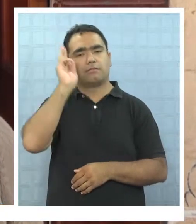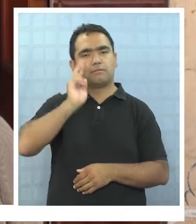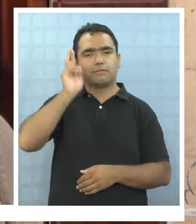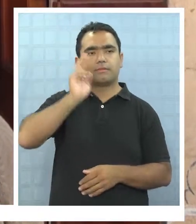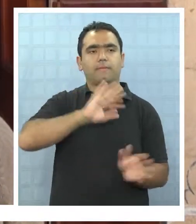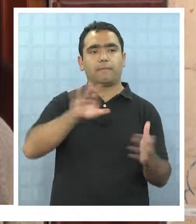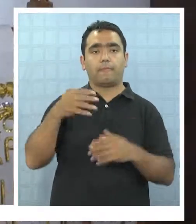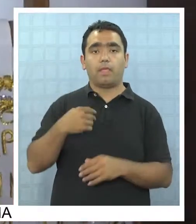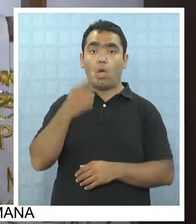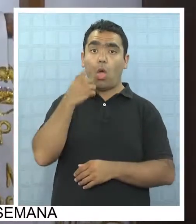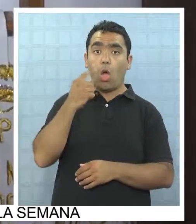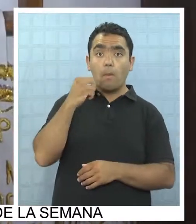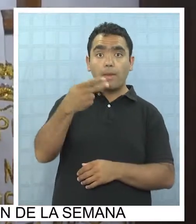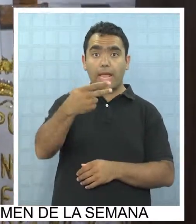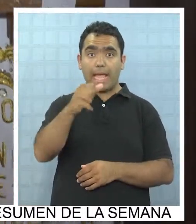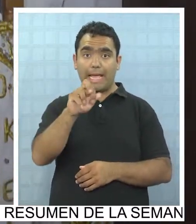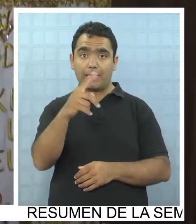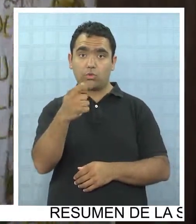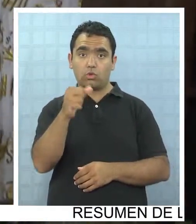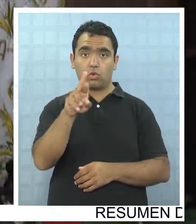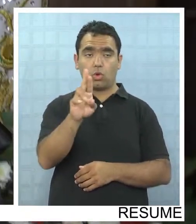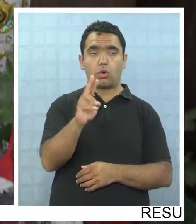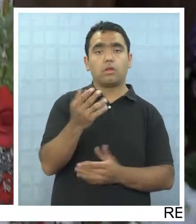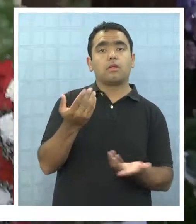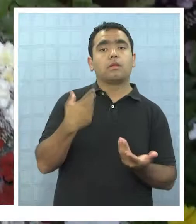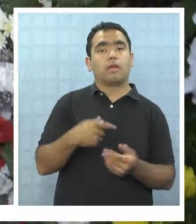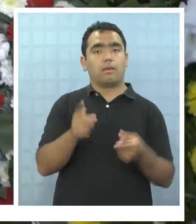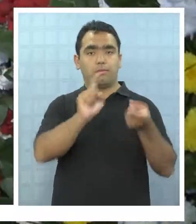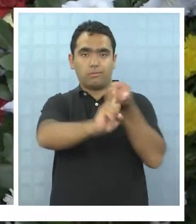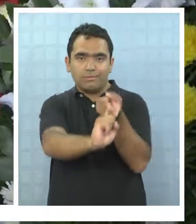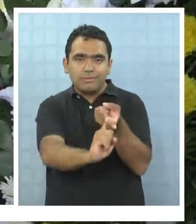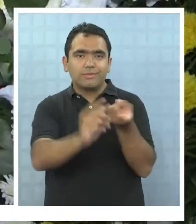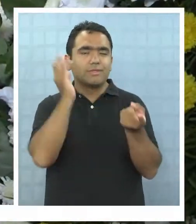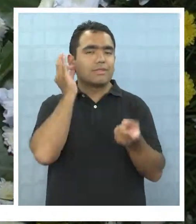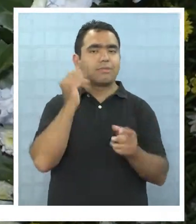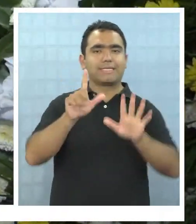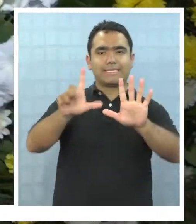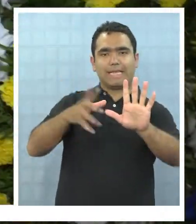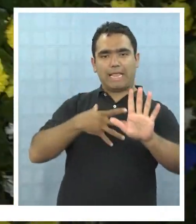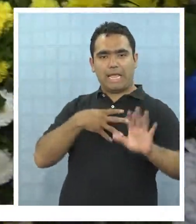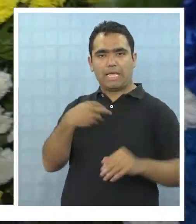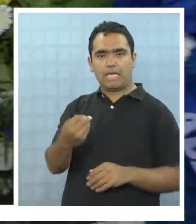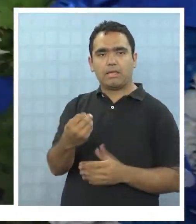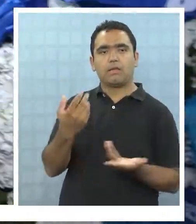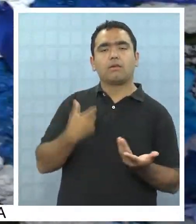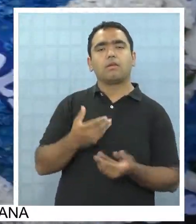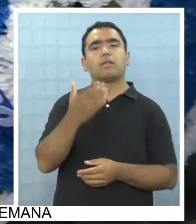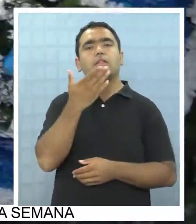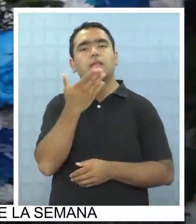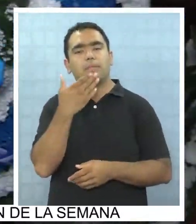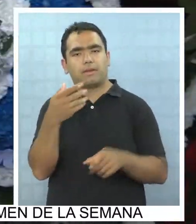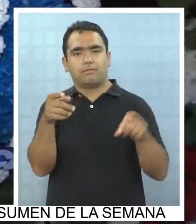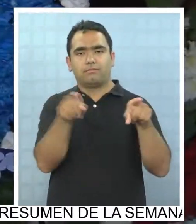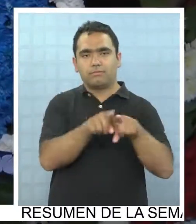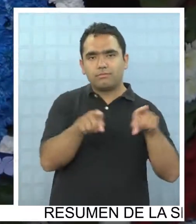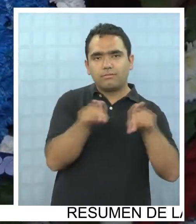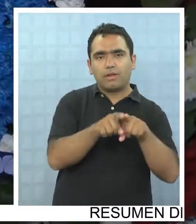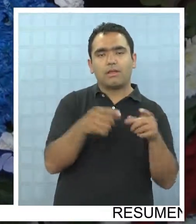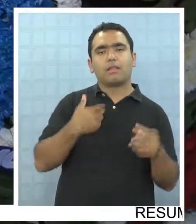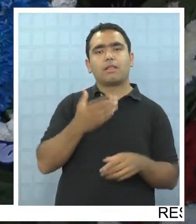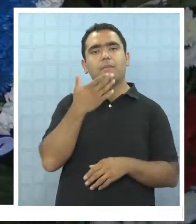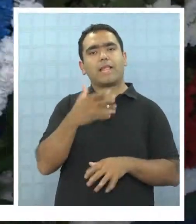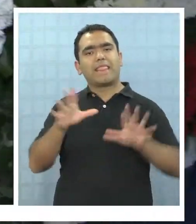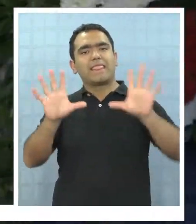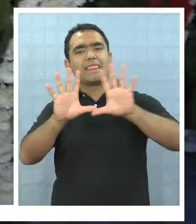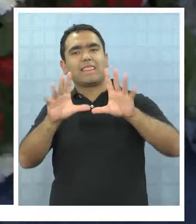recuerdo con mucho cariño. Héctor Vivero deja junto a su viuda siete hijos y dos sobrinos prohijados a la muerte de su hermano y le